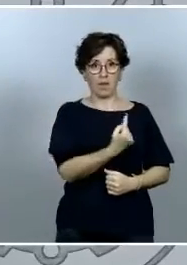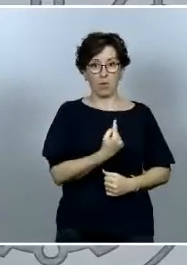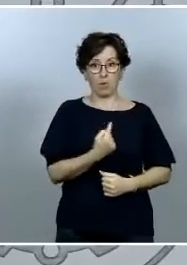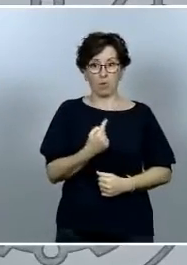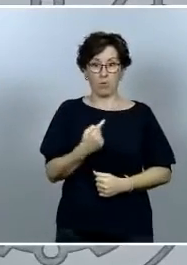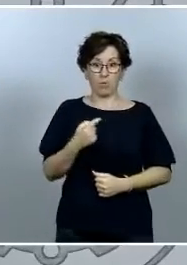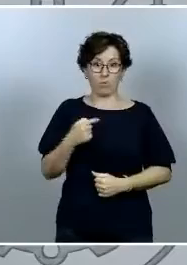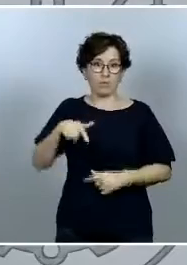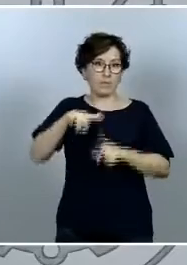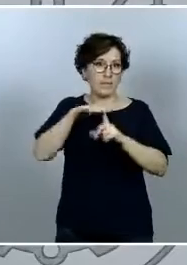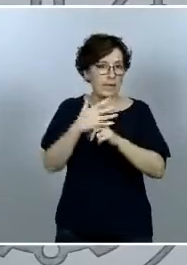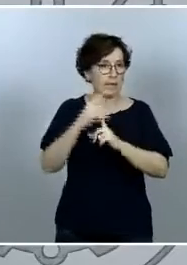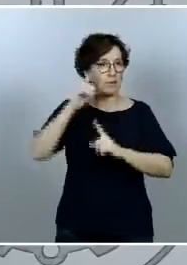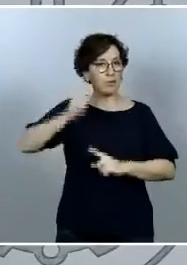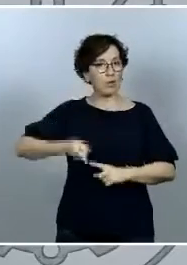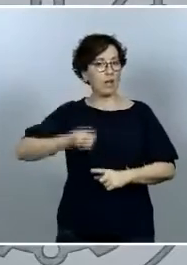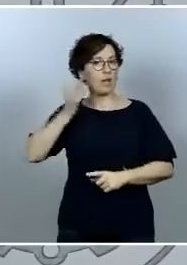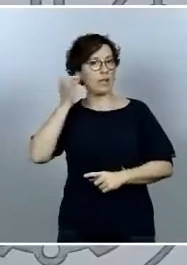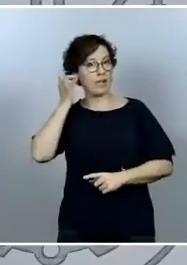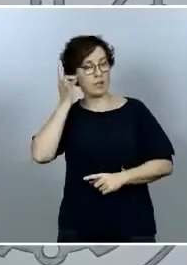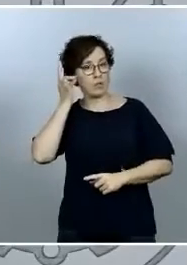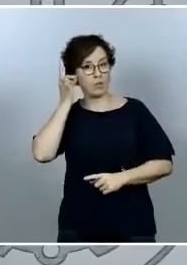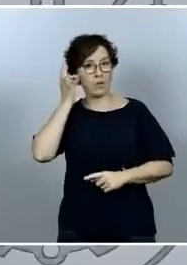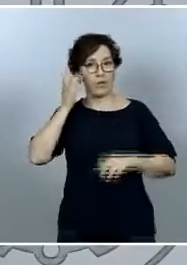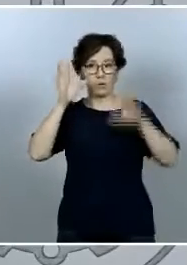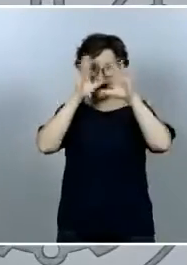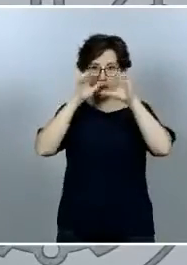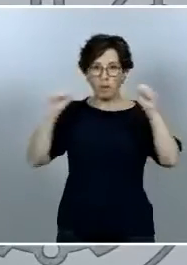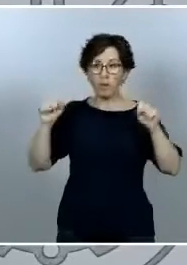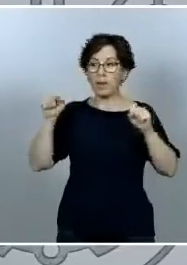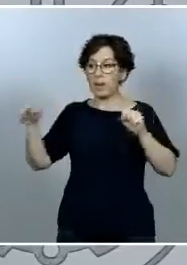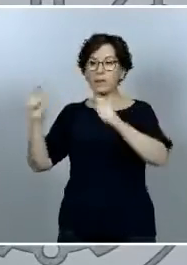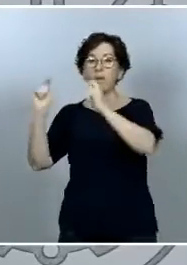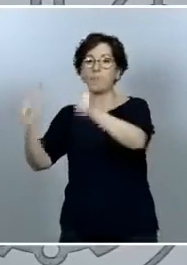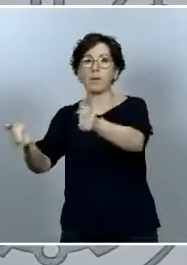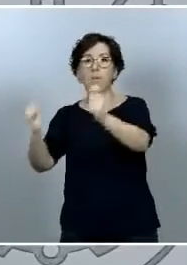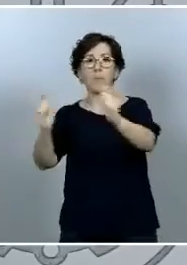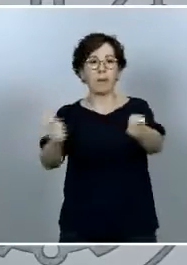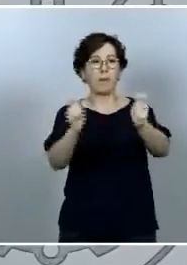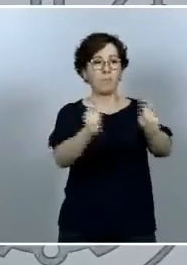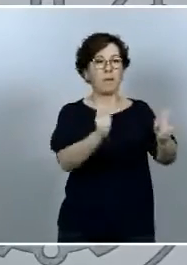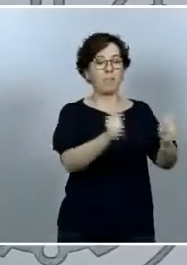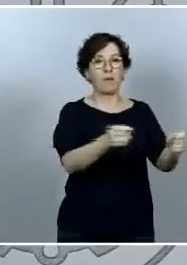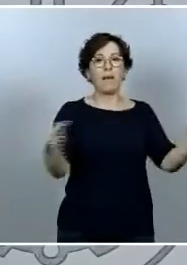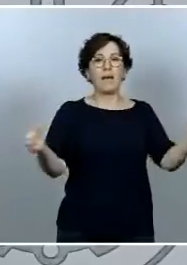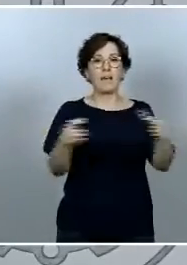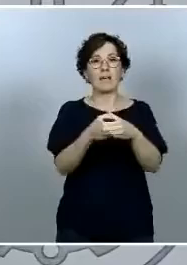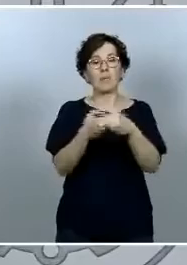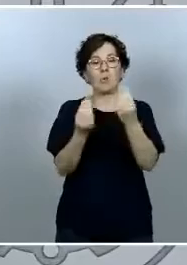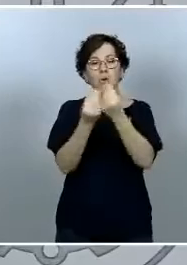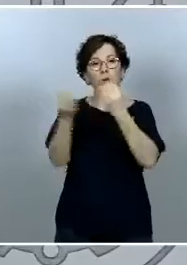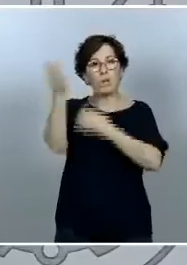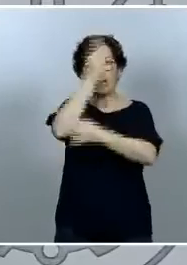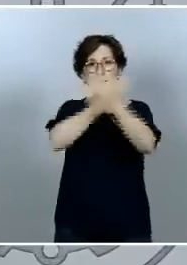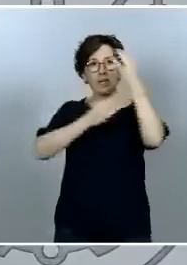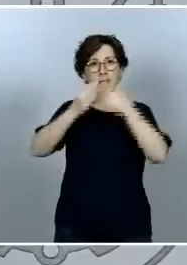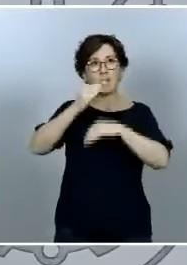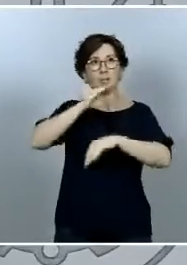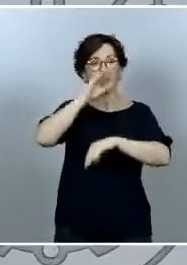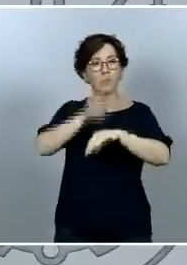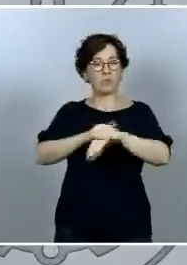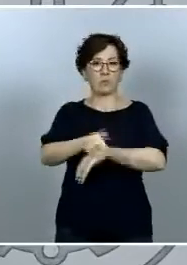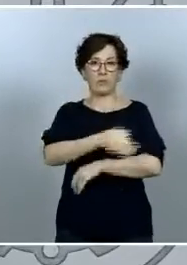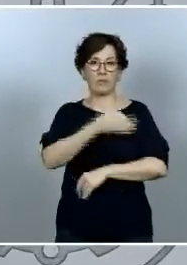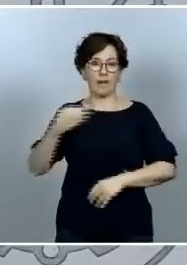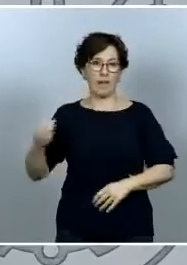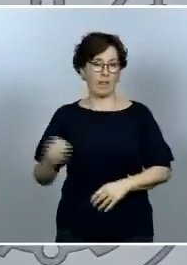Civil de poder nombrar sus equipos con los criterios que le permitan ser eficaz en el cumplimiento de sus fines y esto es